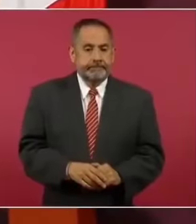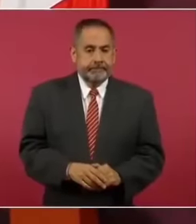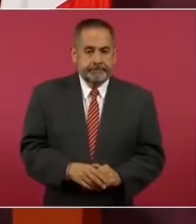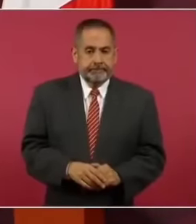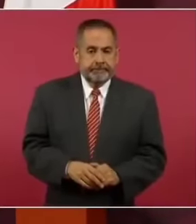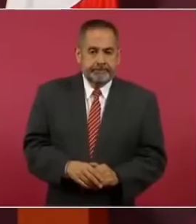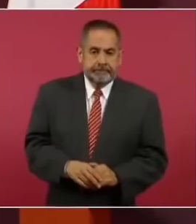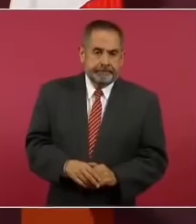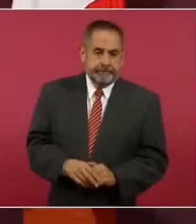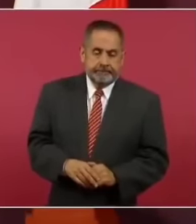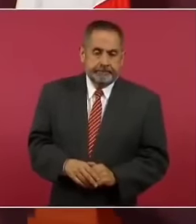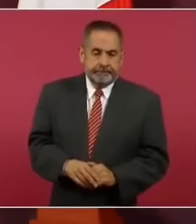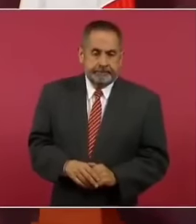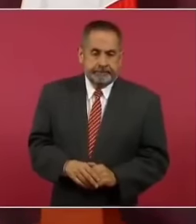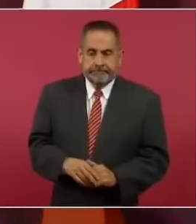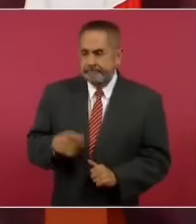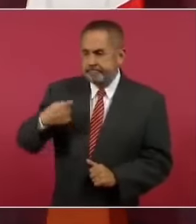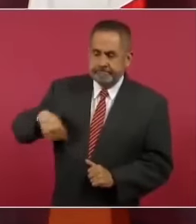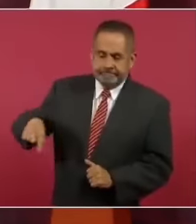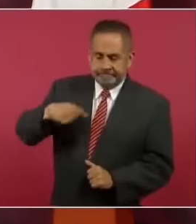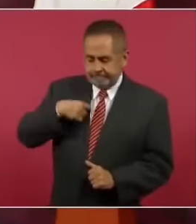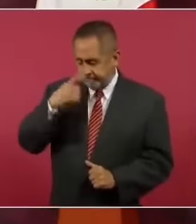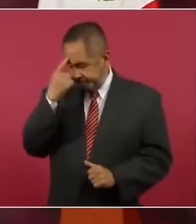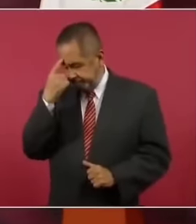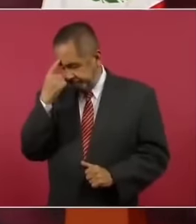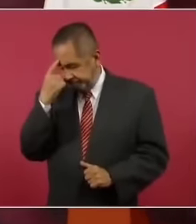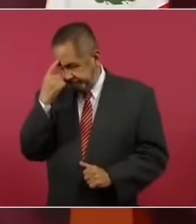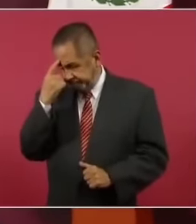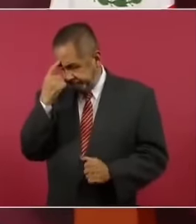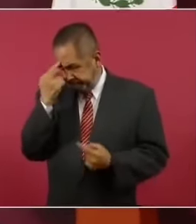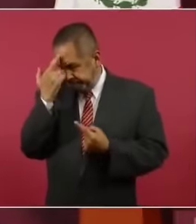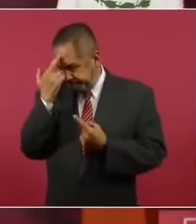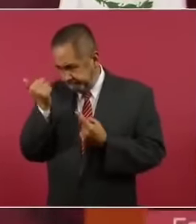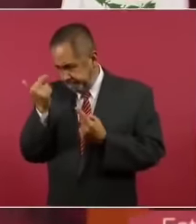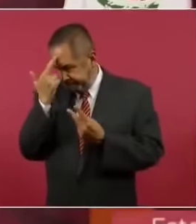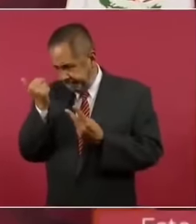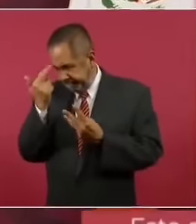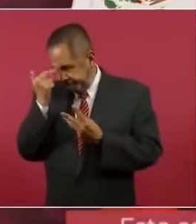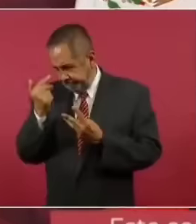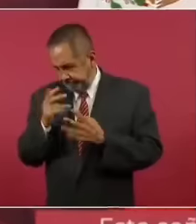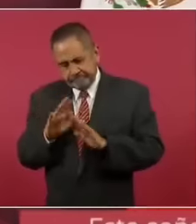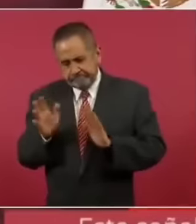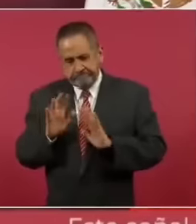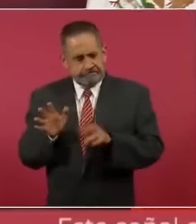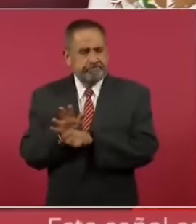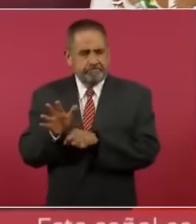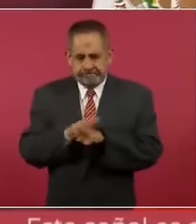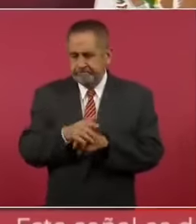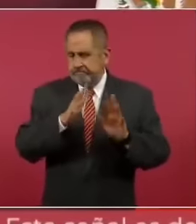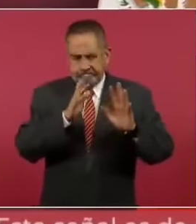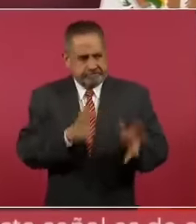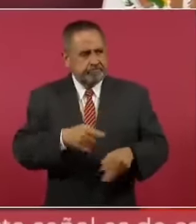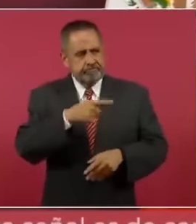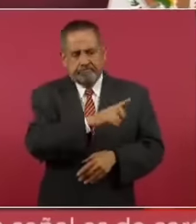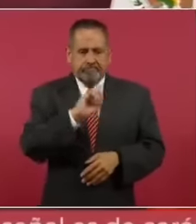razones suficientes como para no